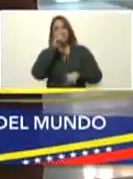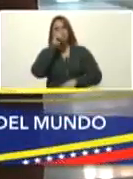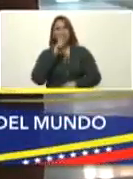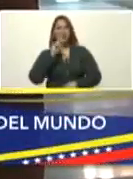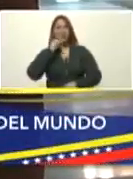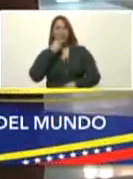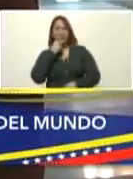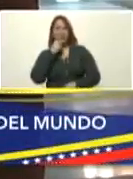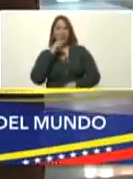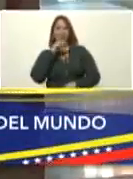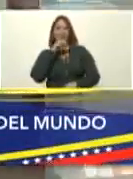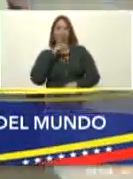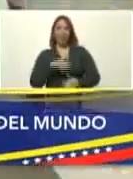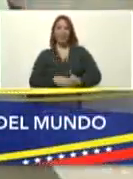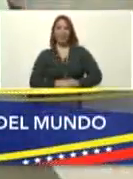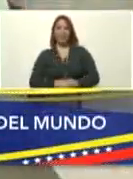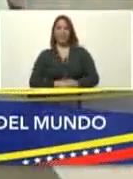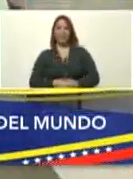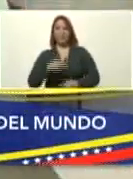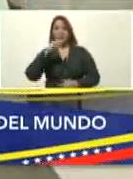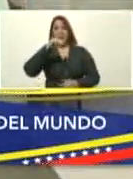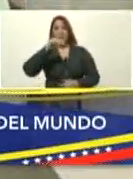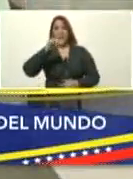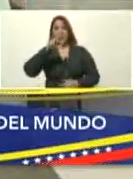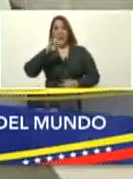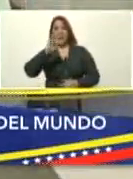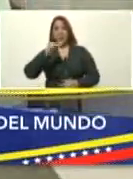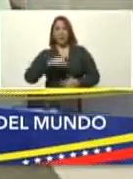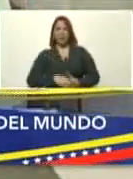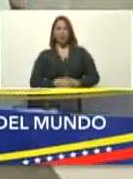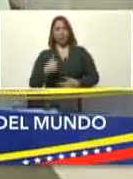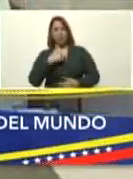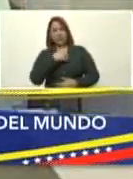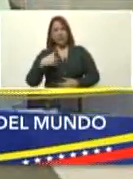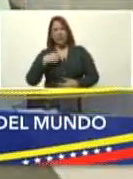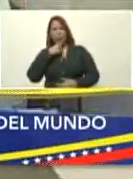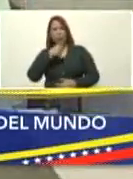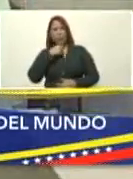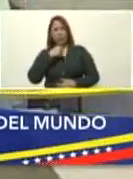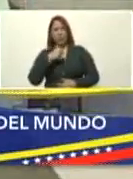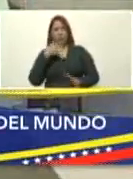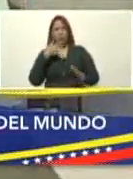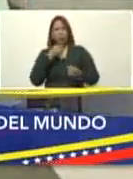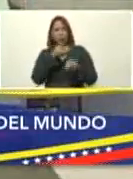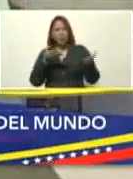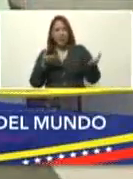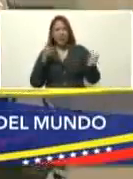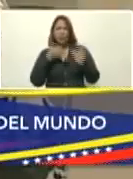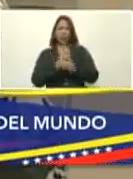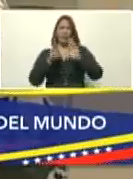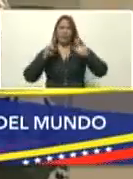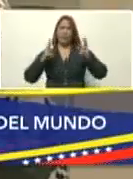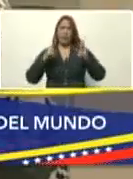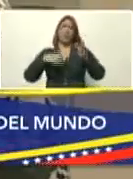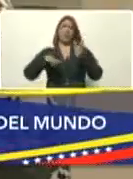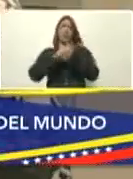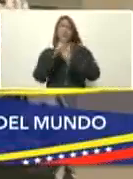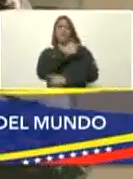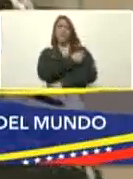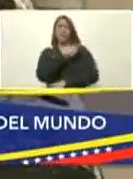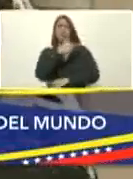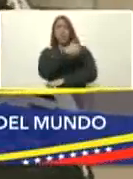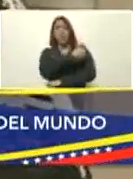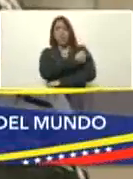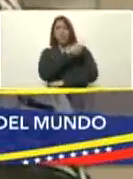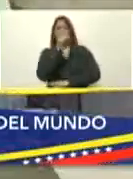Gregorovich y María Esperanza, yo quisiera la opinión de ustedes sobre este tema del refuerzo, de la vacunación, doctora